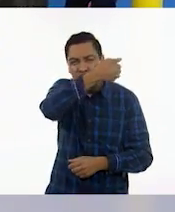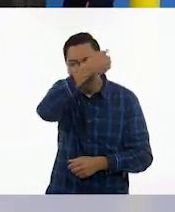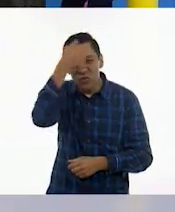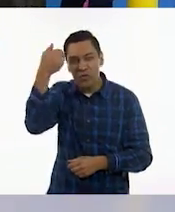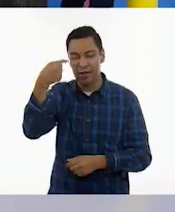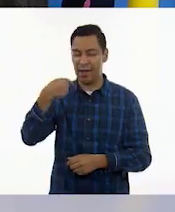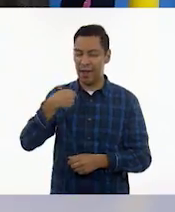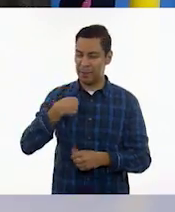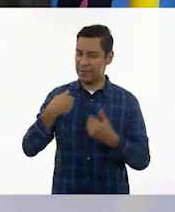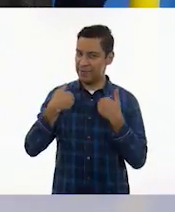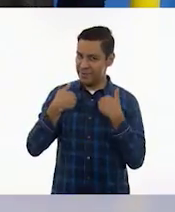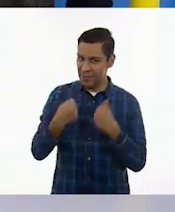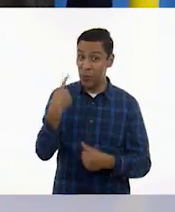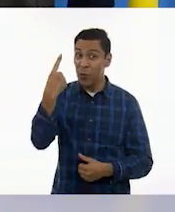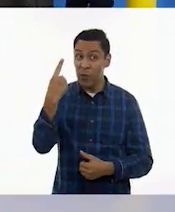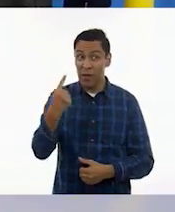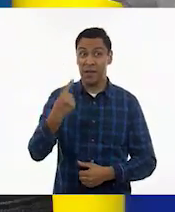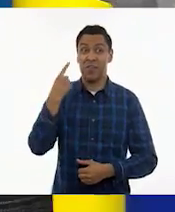Una, dos.